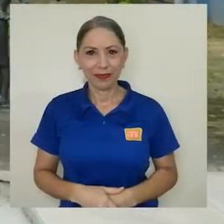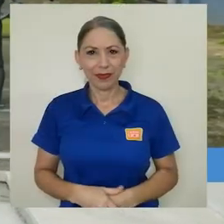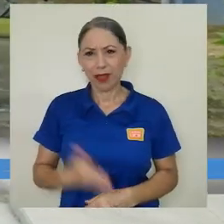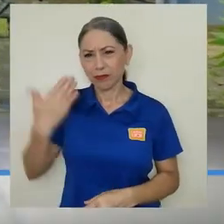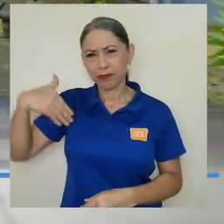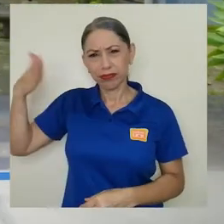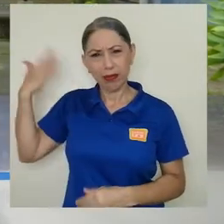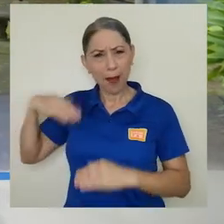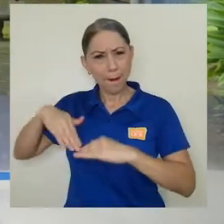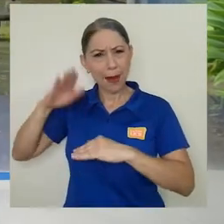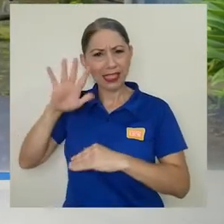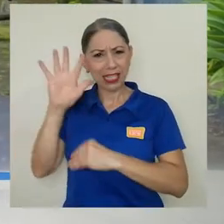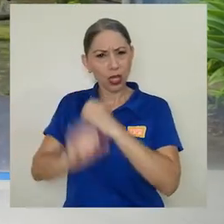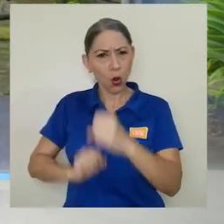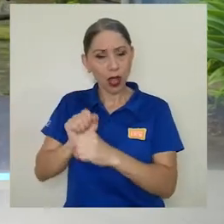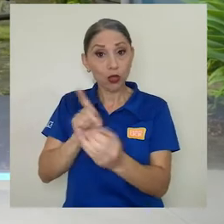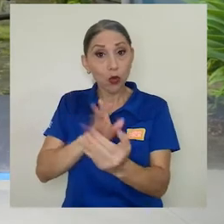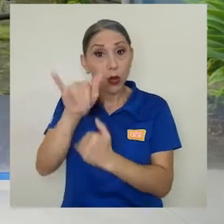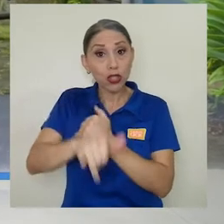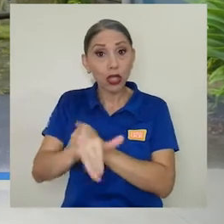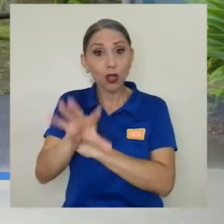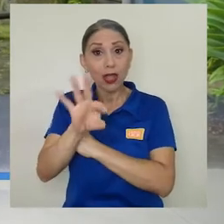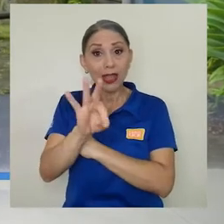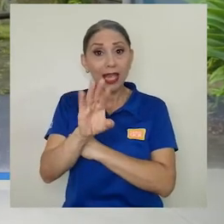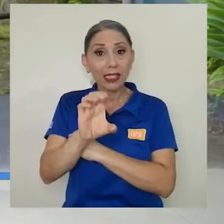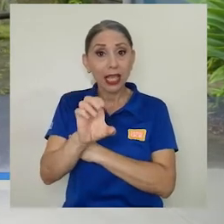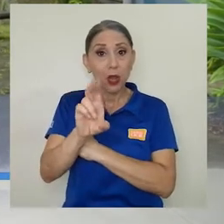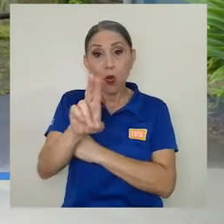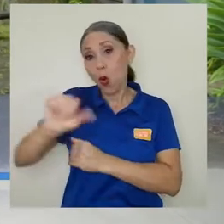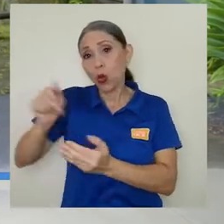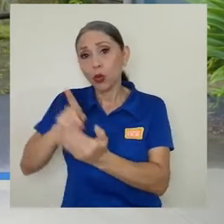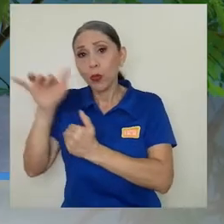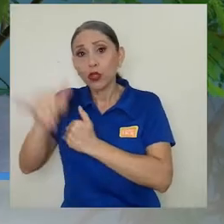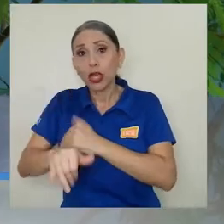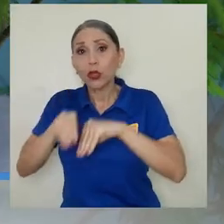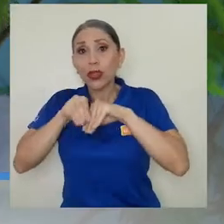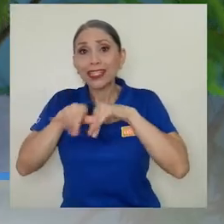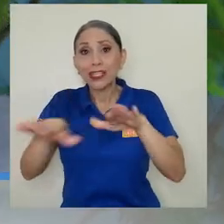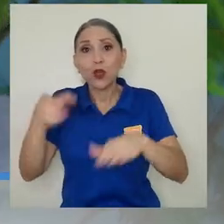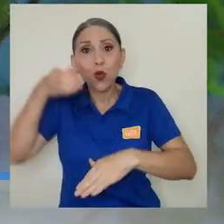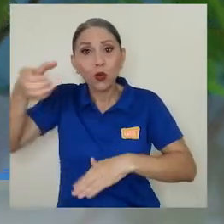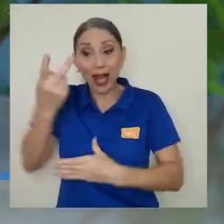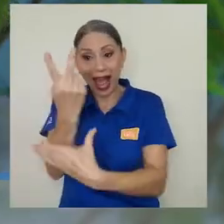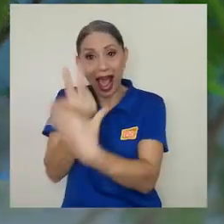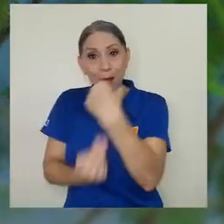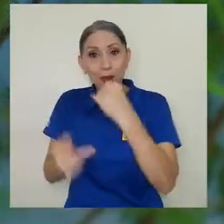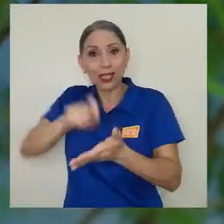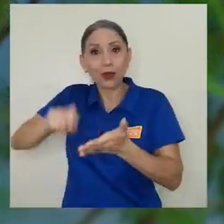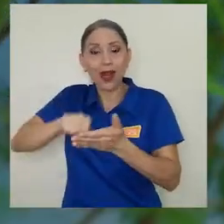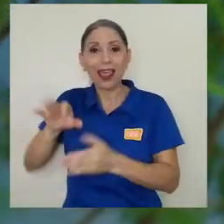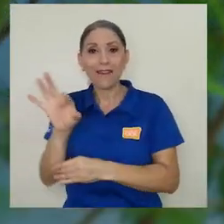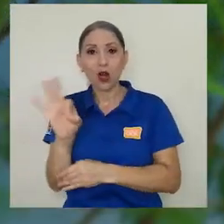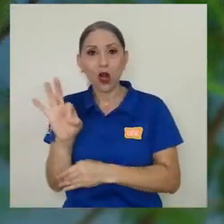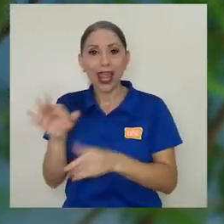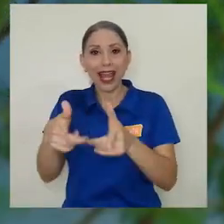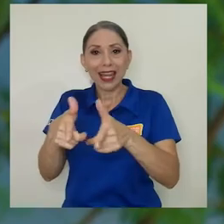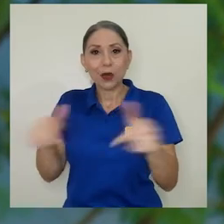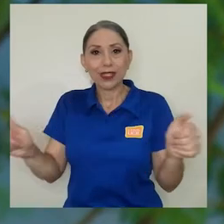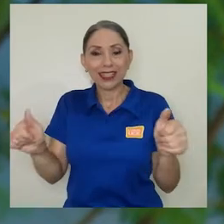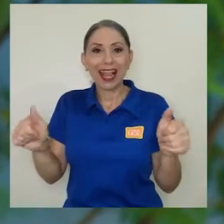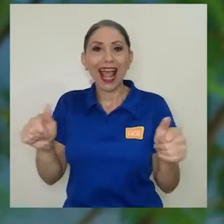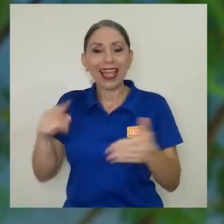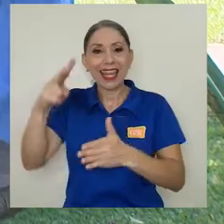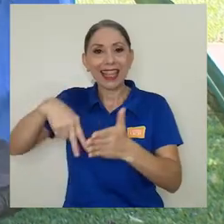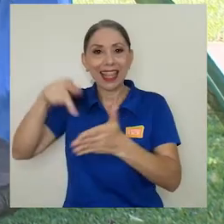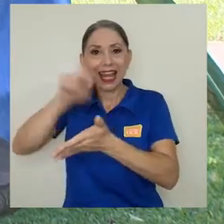Desde hace más de cinco años, un proyecto de TCU y otro de extensión cultural, ambos de la Escuela de Filología, Lingüística y Literatura de la